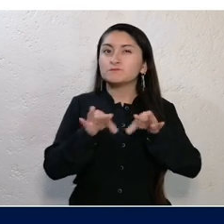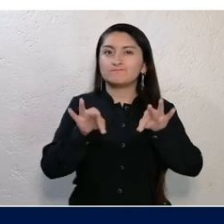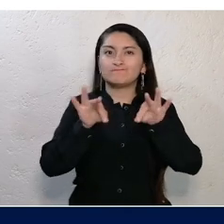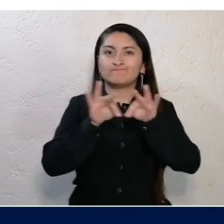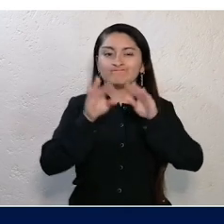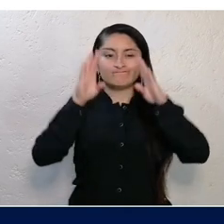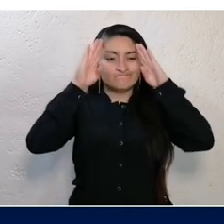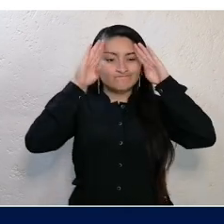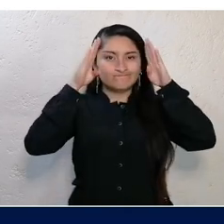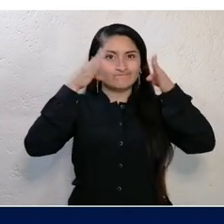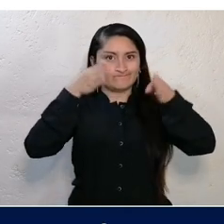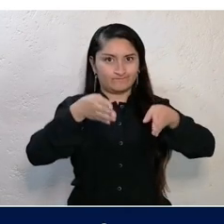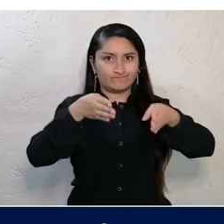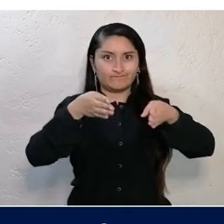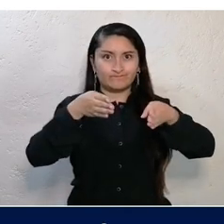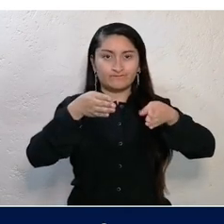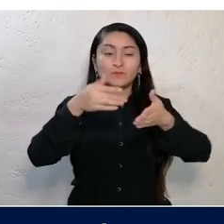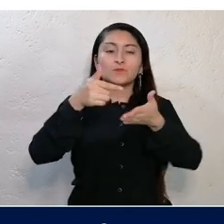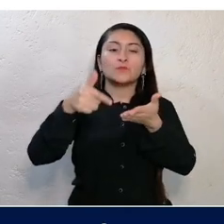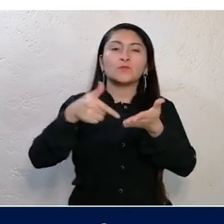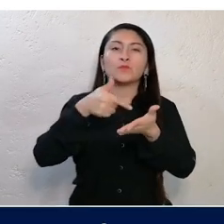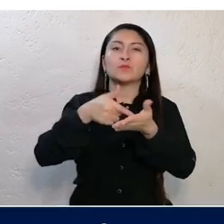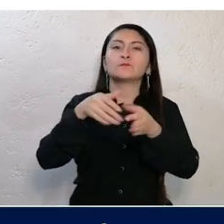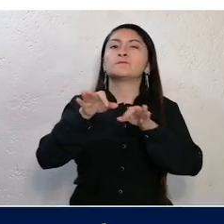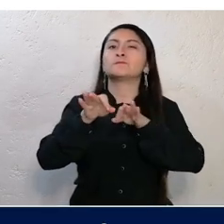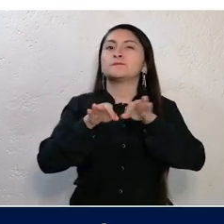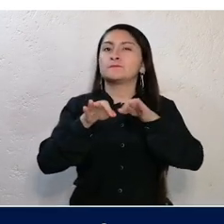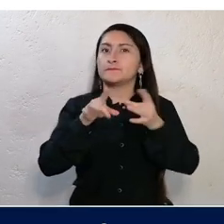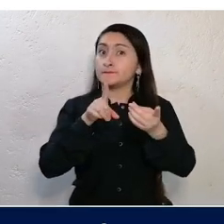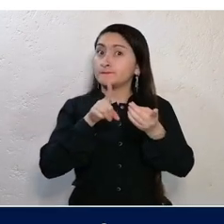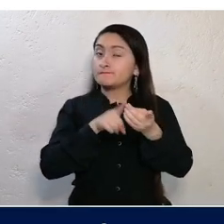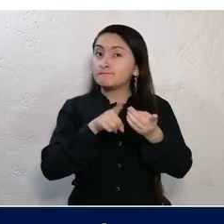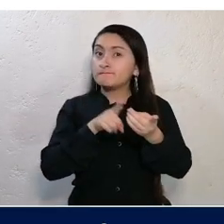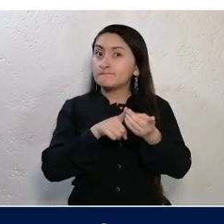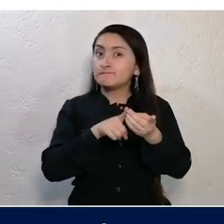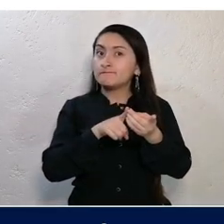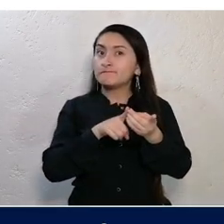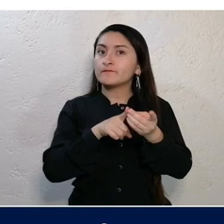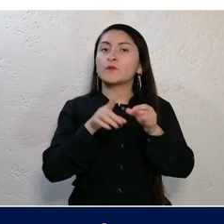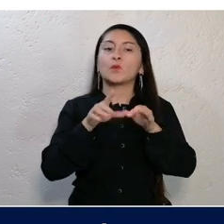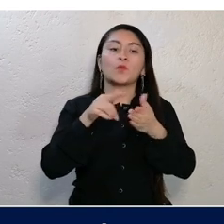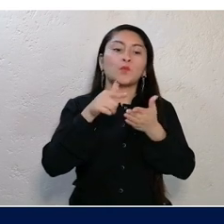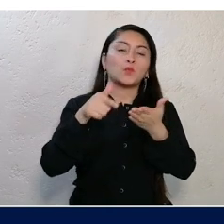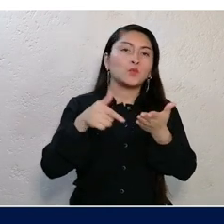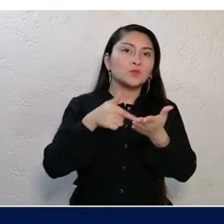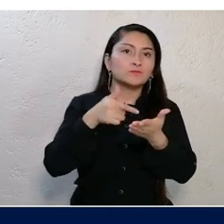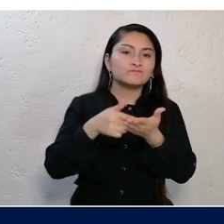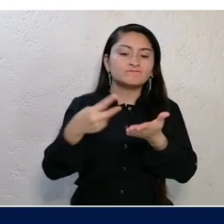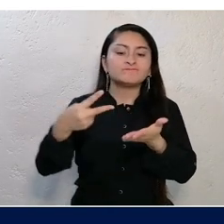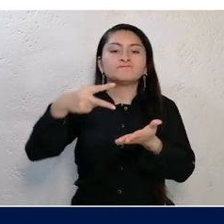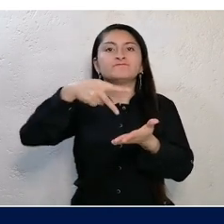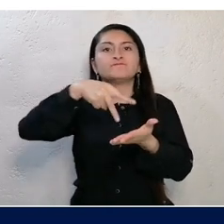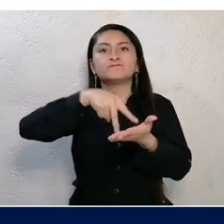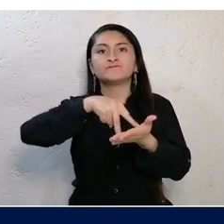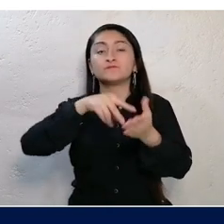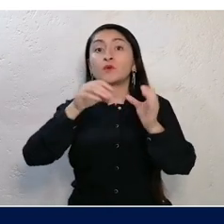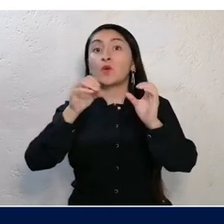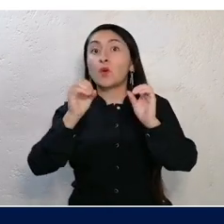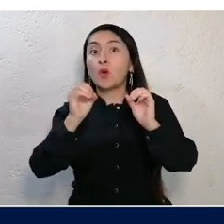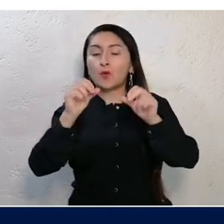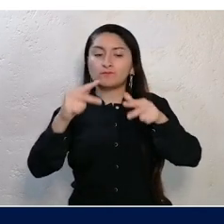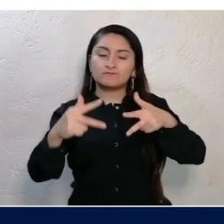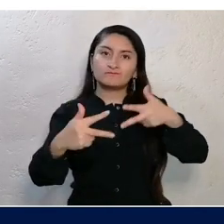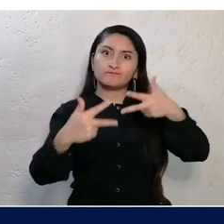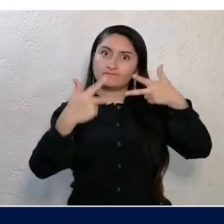Ahora bien, es importante precisar respecto a este último punto que un escenario de